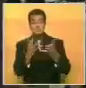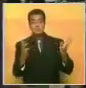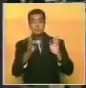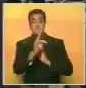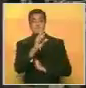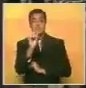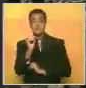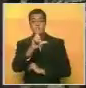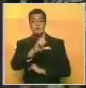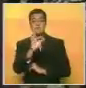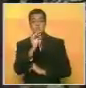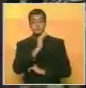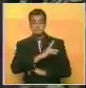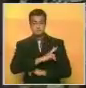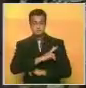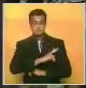Cámaras. Luis Flores, Noticiero Benevisión.